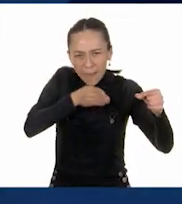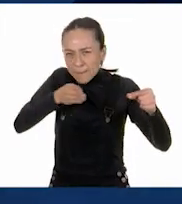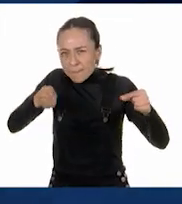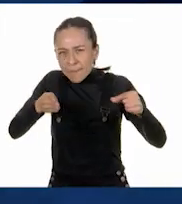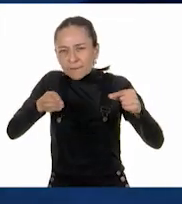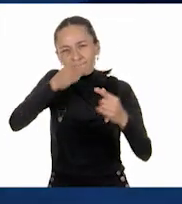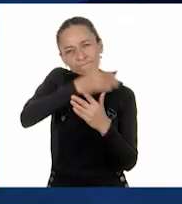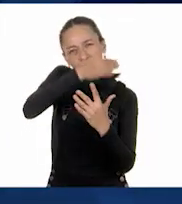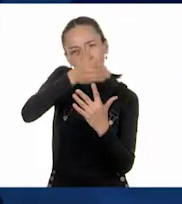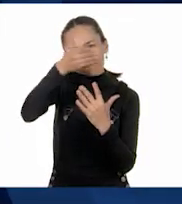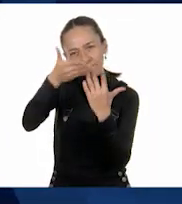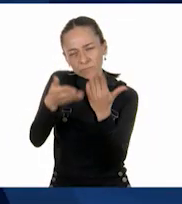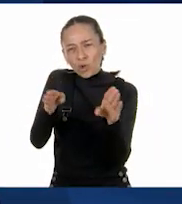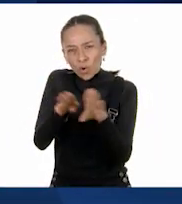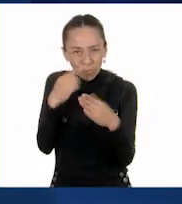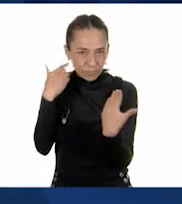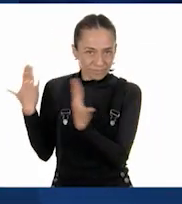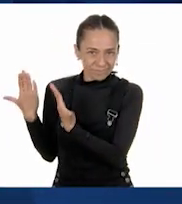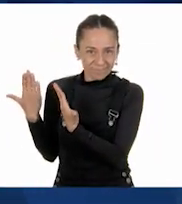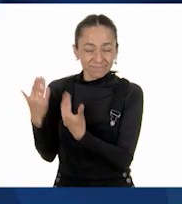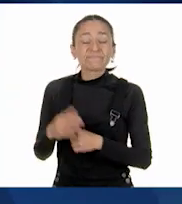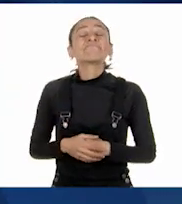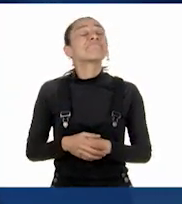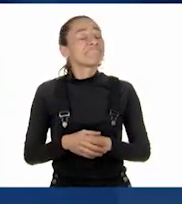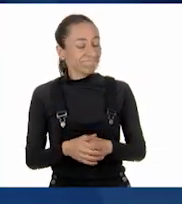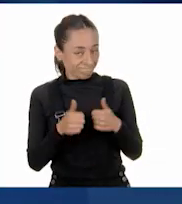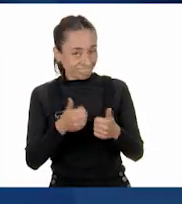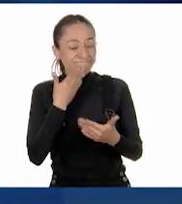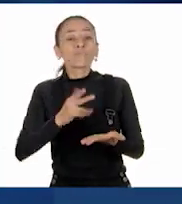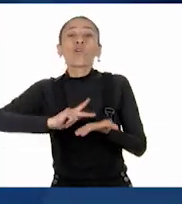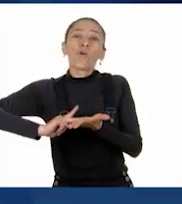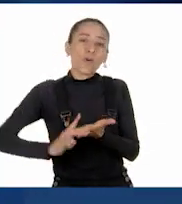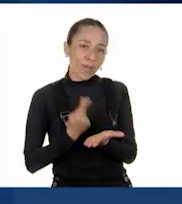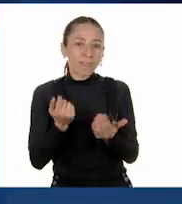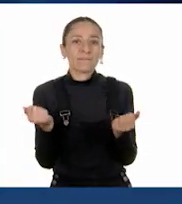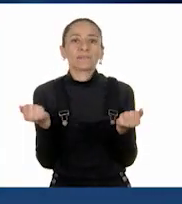Muy bien. Tiremos los dados otra vez.